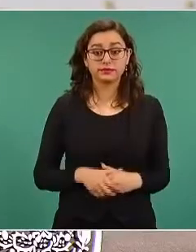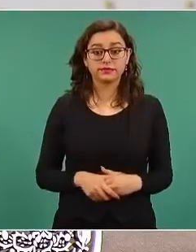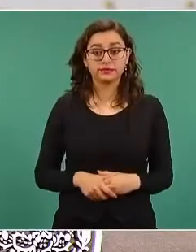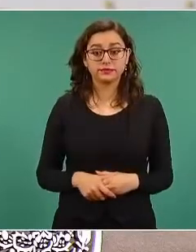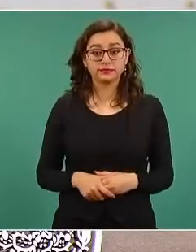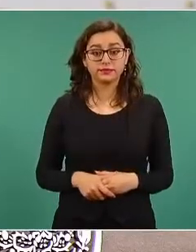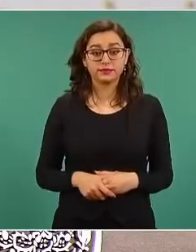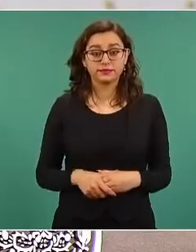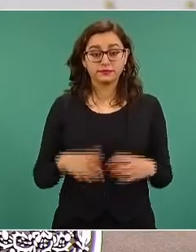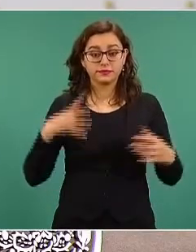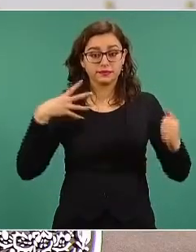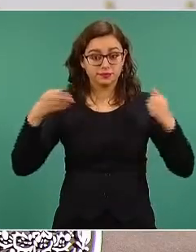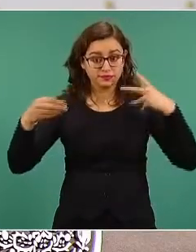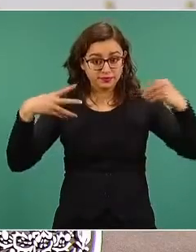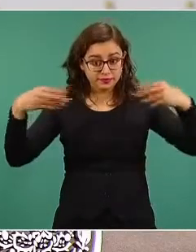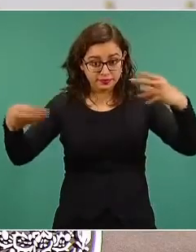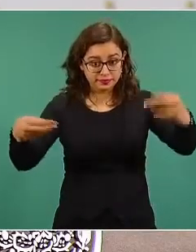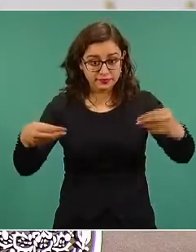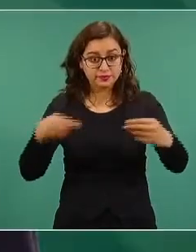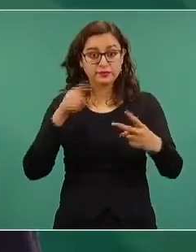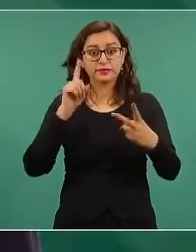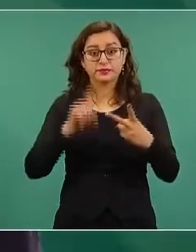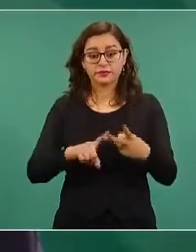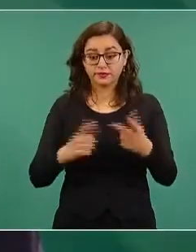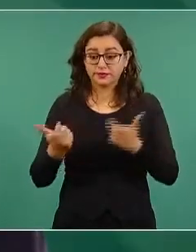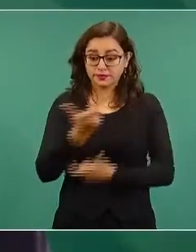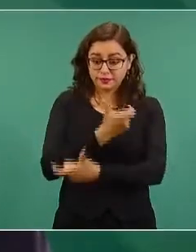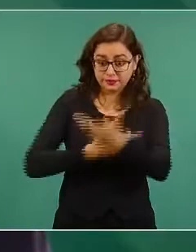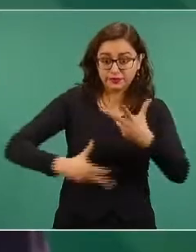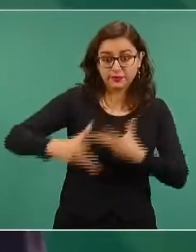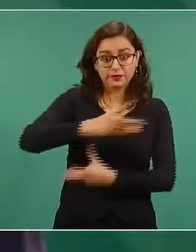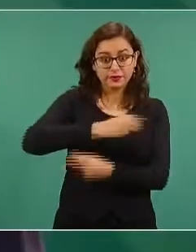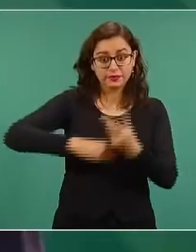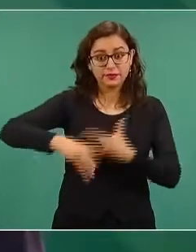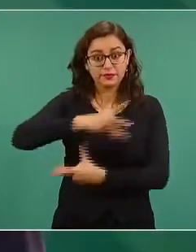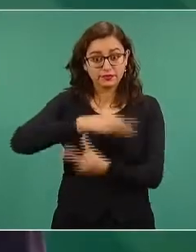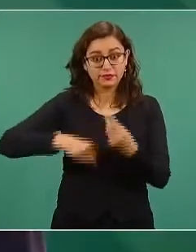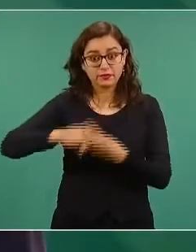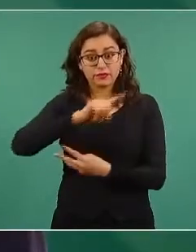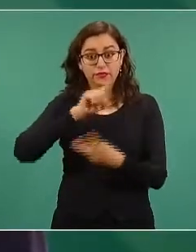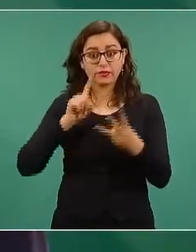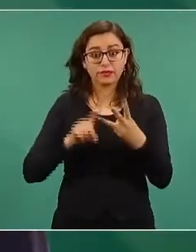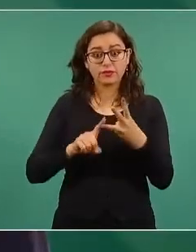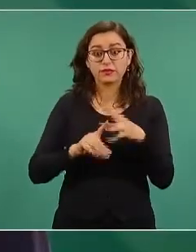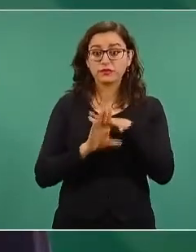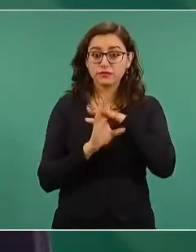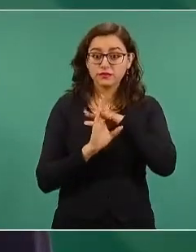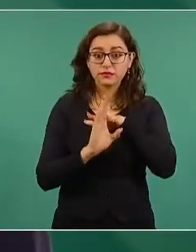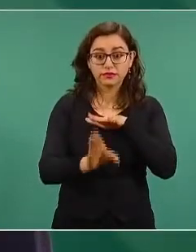Pandemia, reactivación económica y migración.